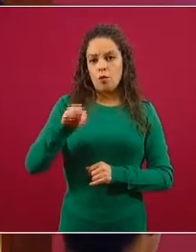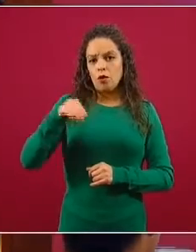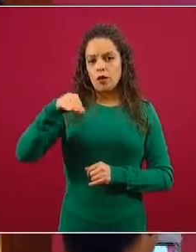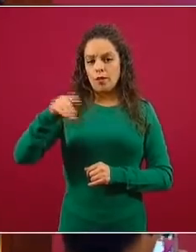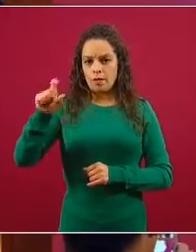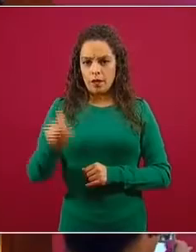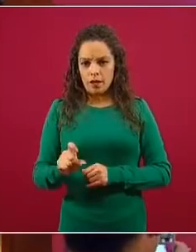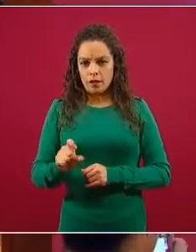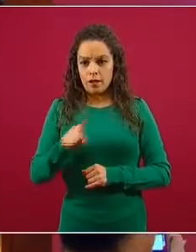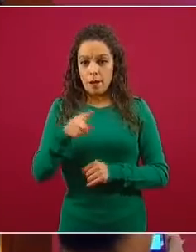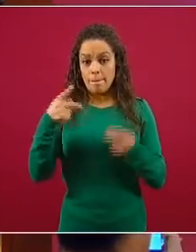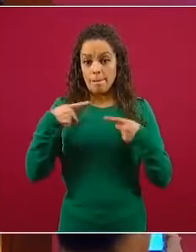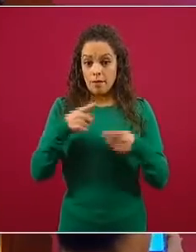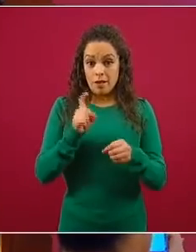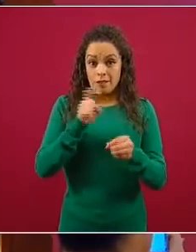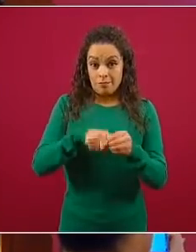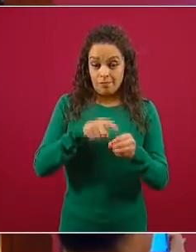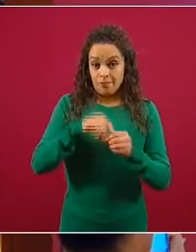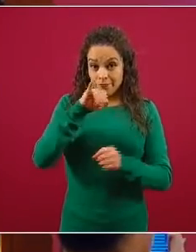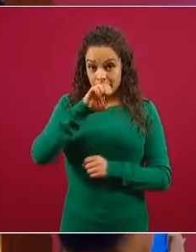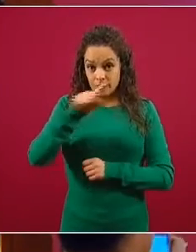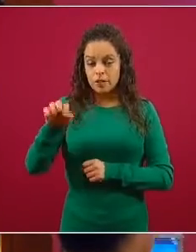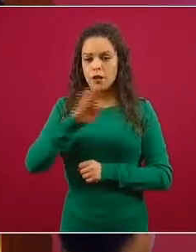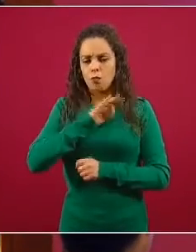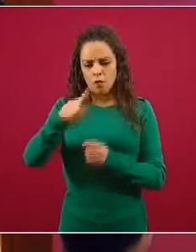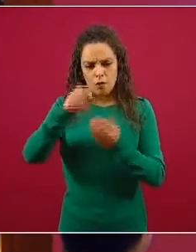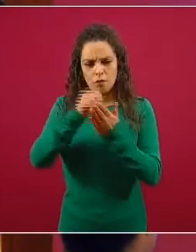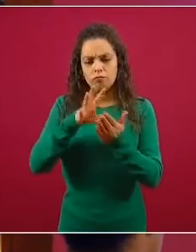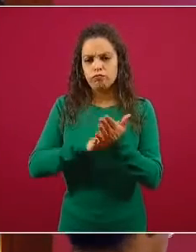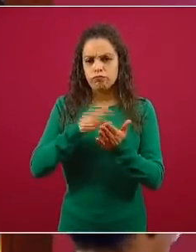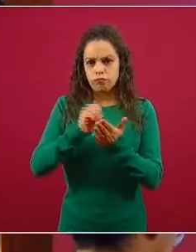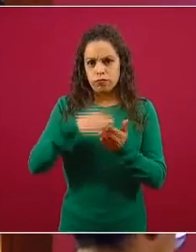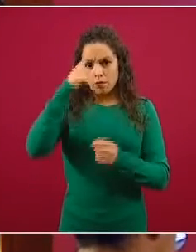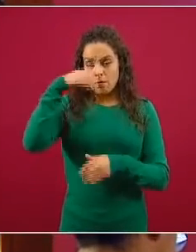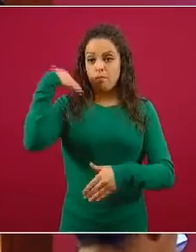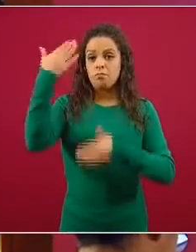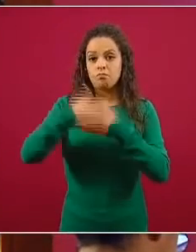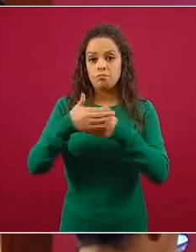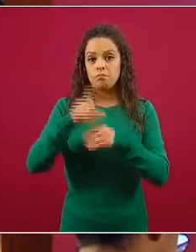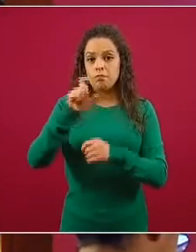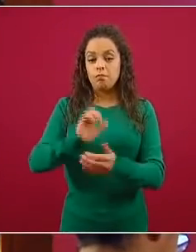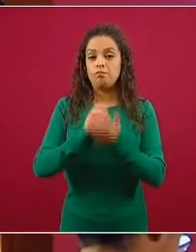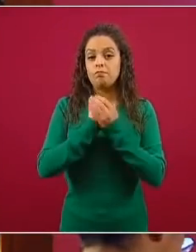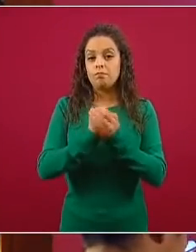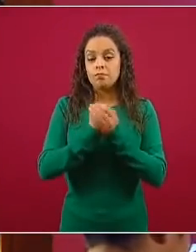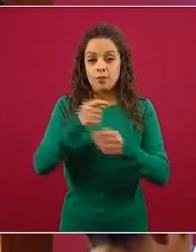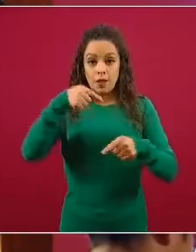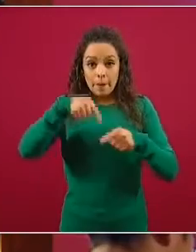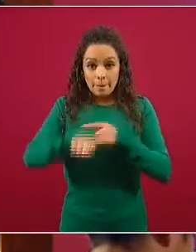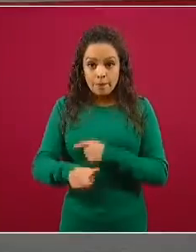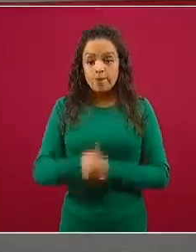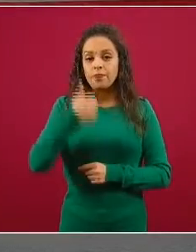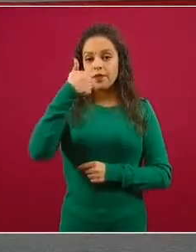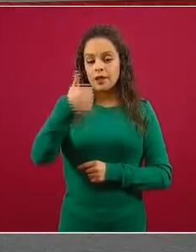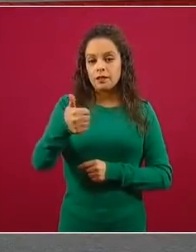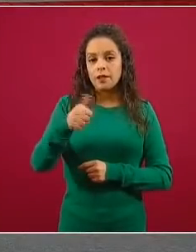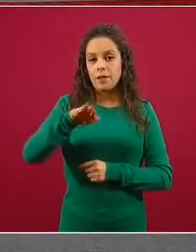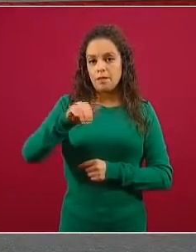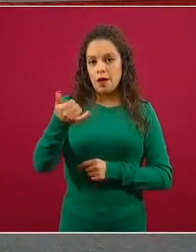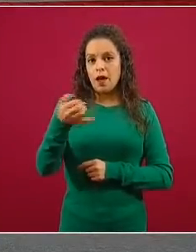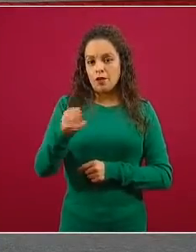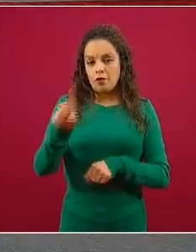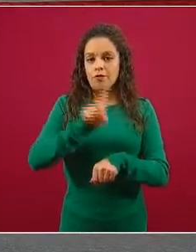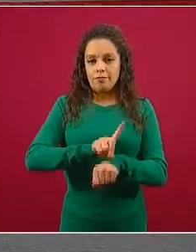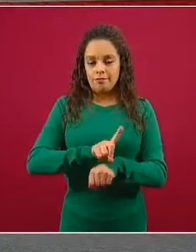pueden registrar para los próximos sorteos. Y el registro empezará a partir del 6 de mayo. Es cuanto.